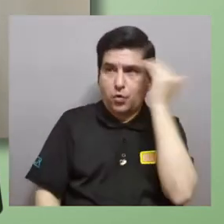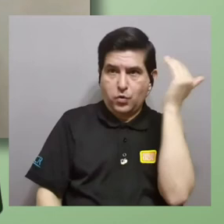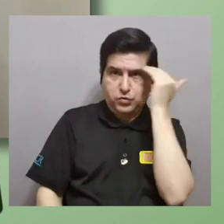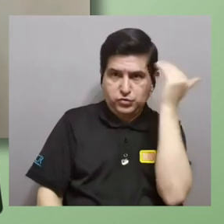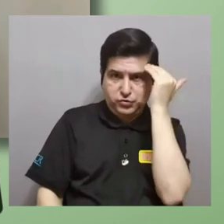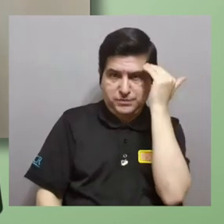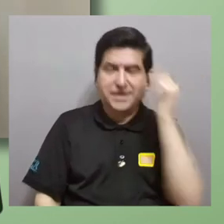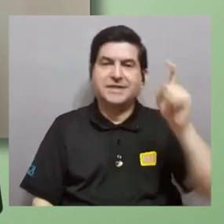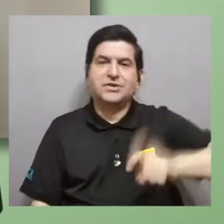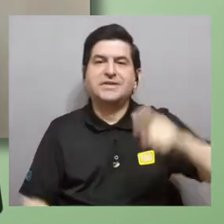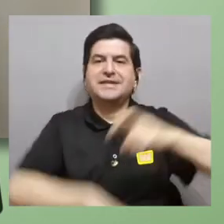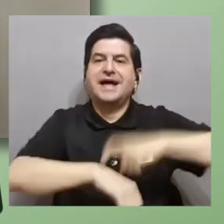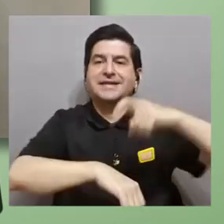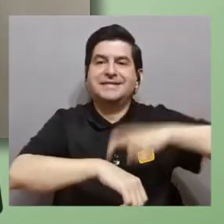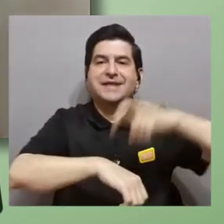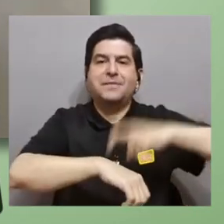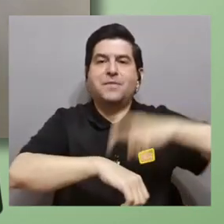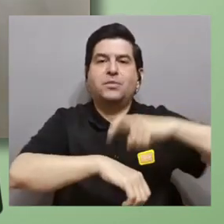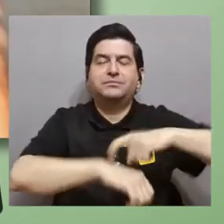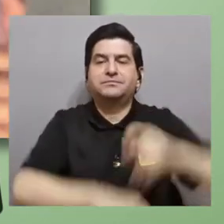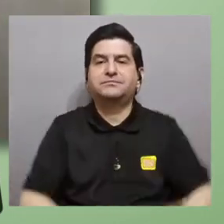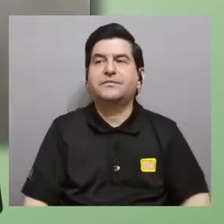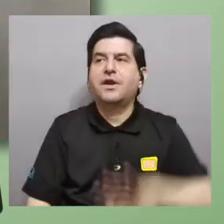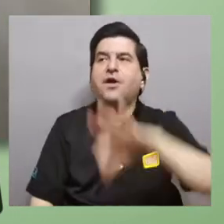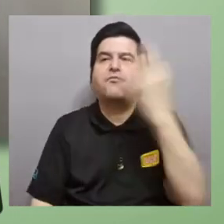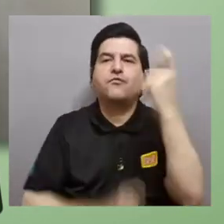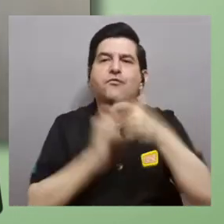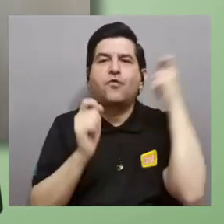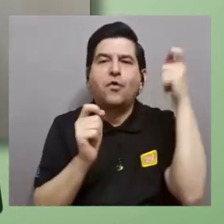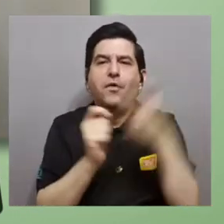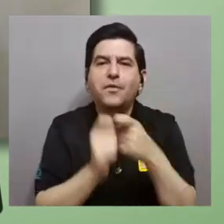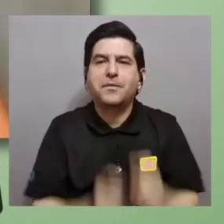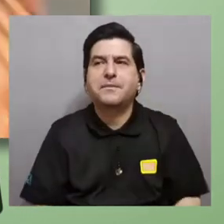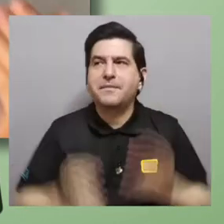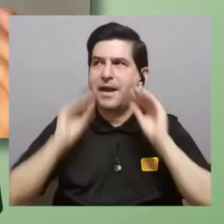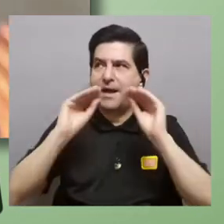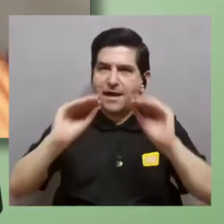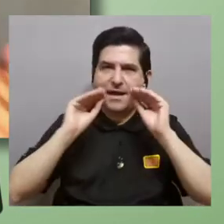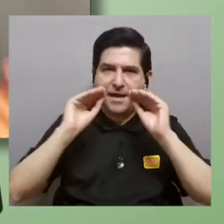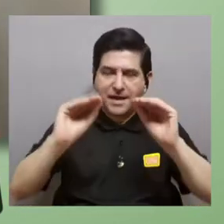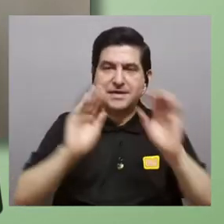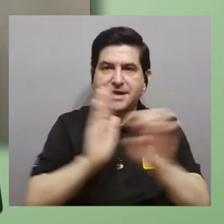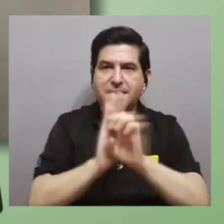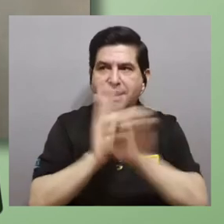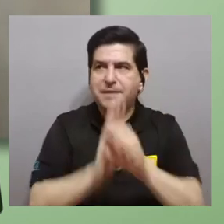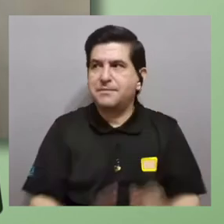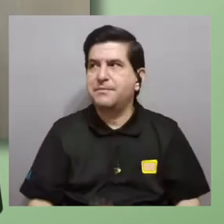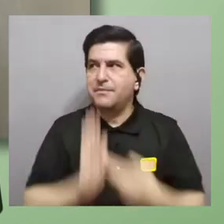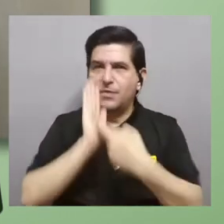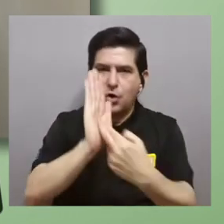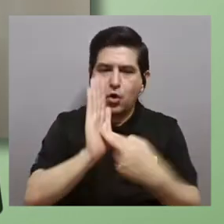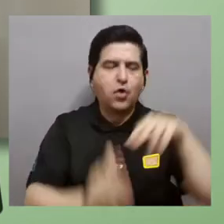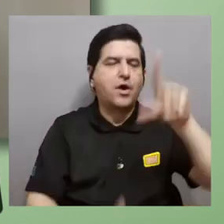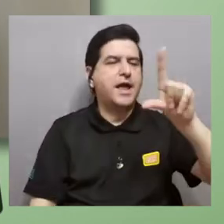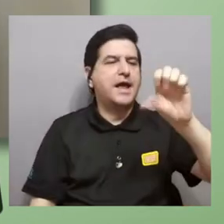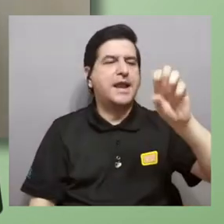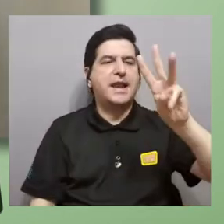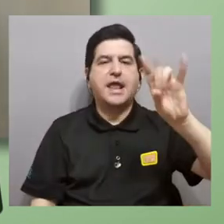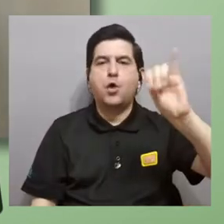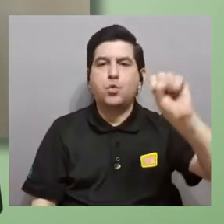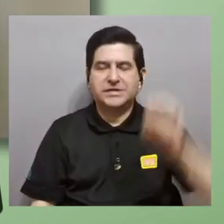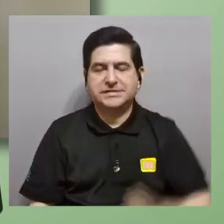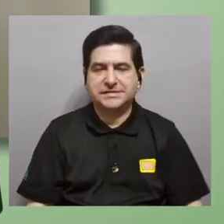y necesitamos tiempo para eso la manera específicamente como se enseñan por ejemplo las representaciones de Lewis es que se